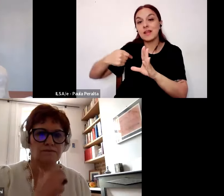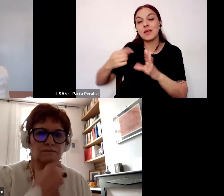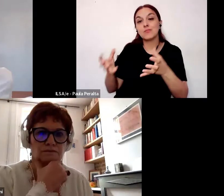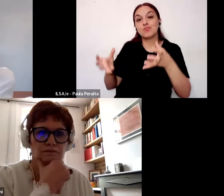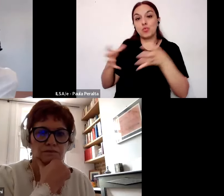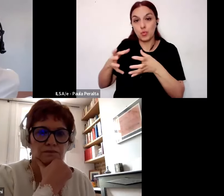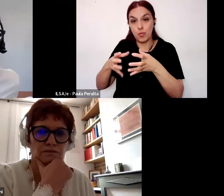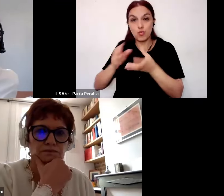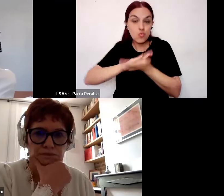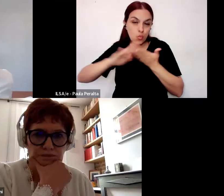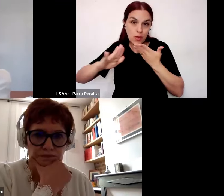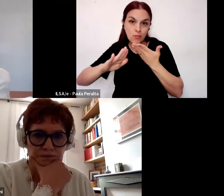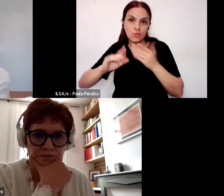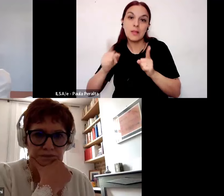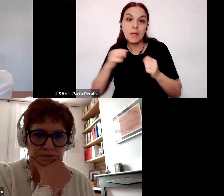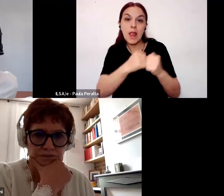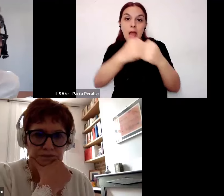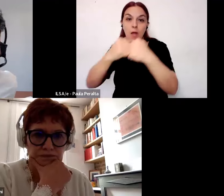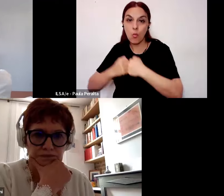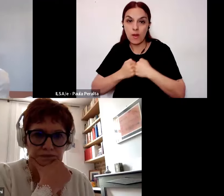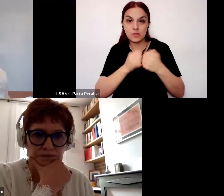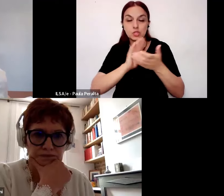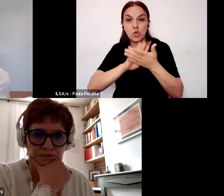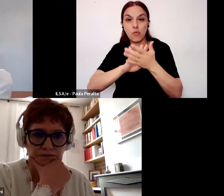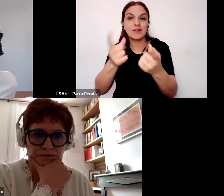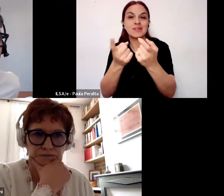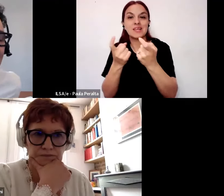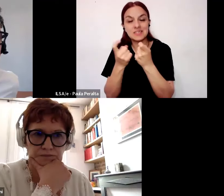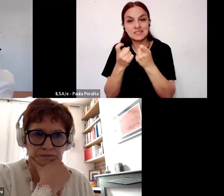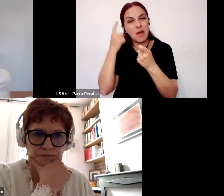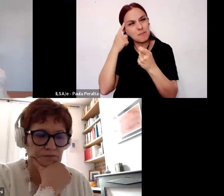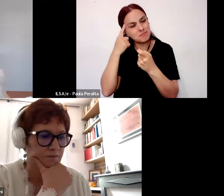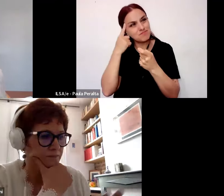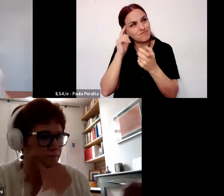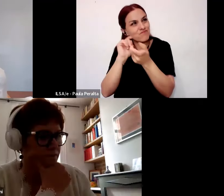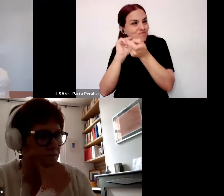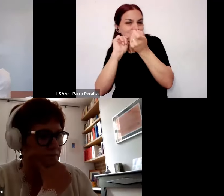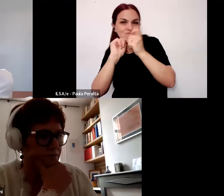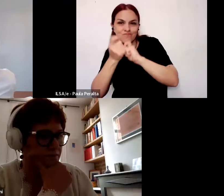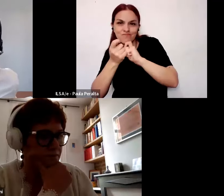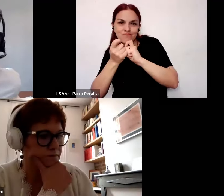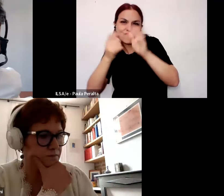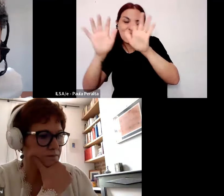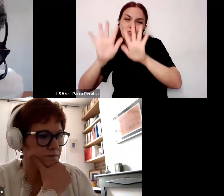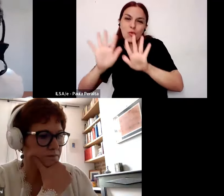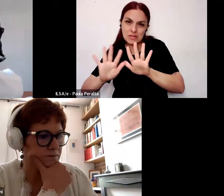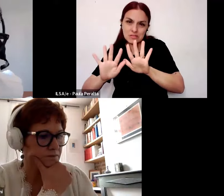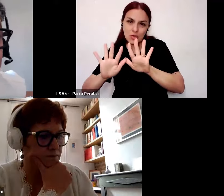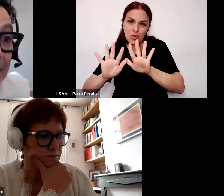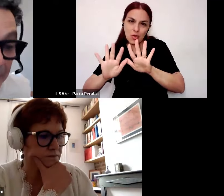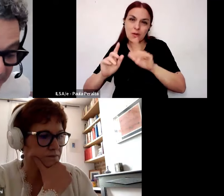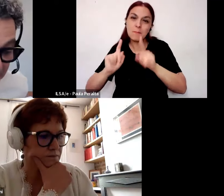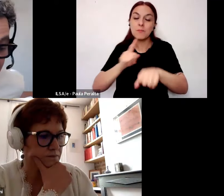generó un cierto consenso acerca de la necesidad de repensar la formación al mismo tiempo que se